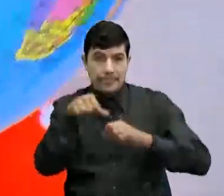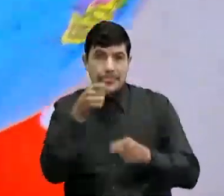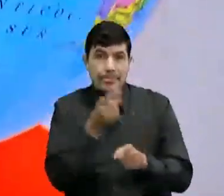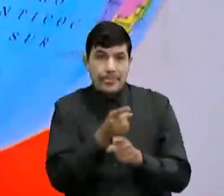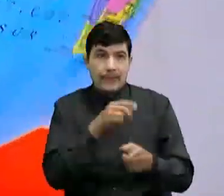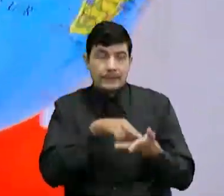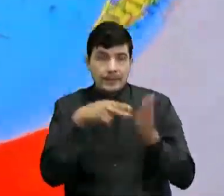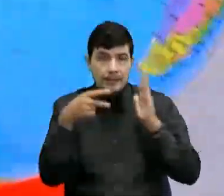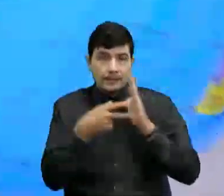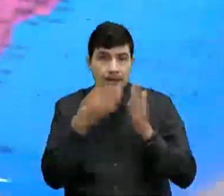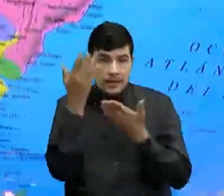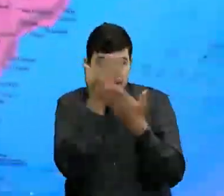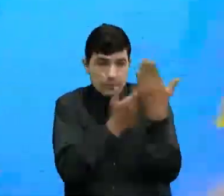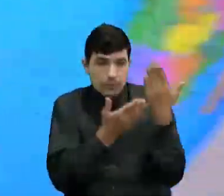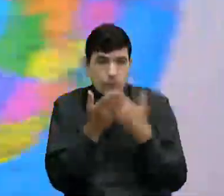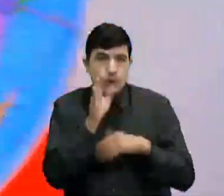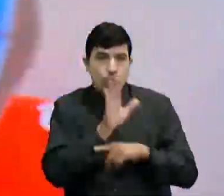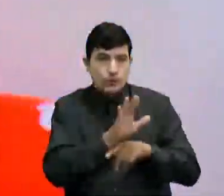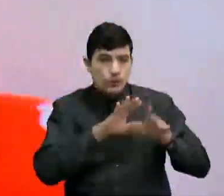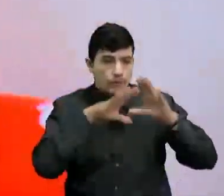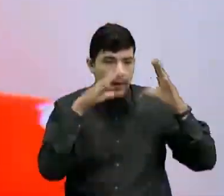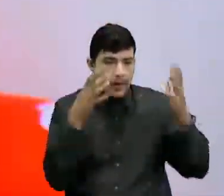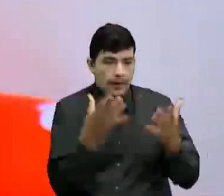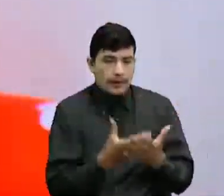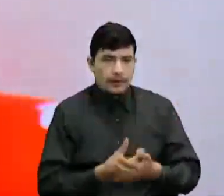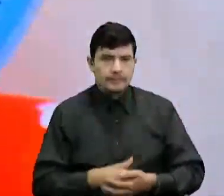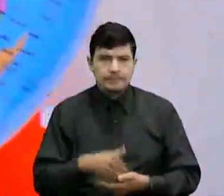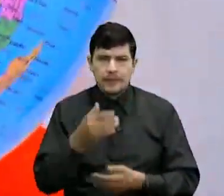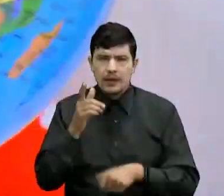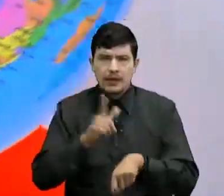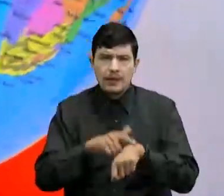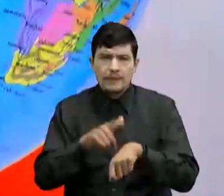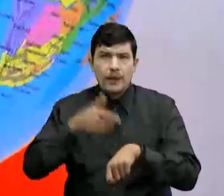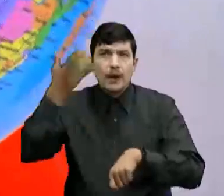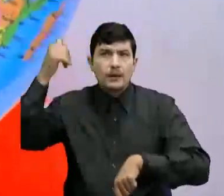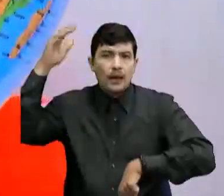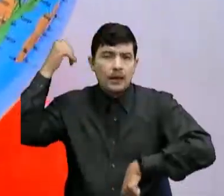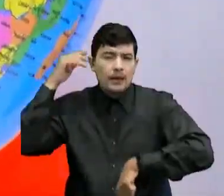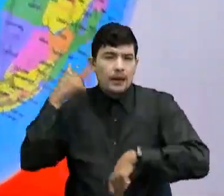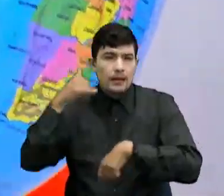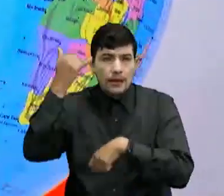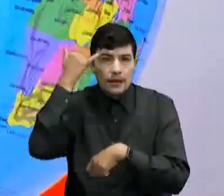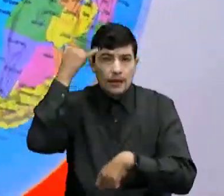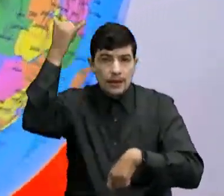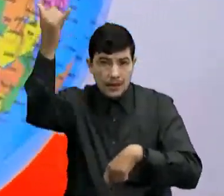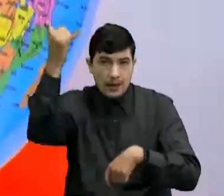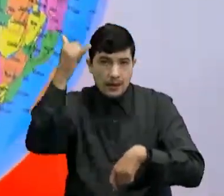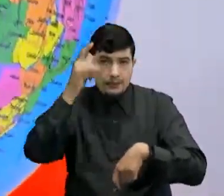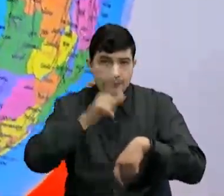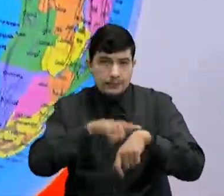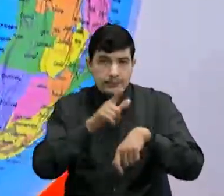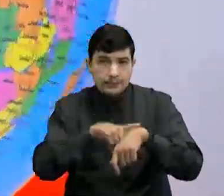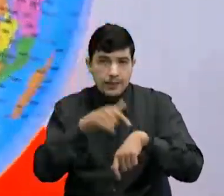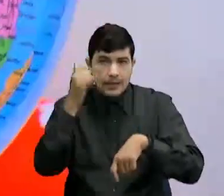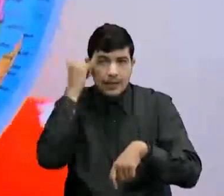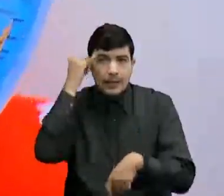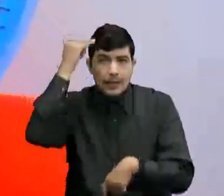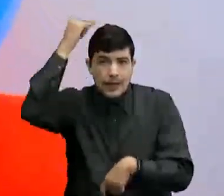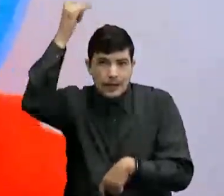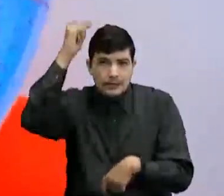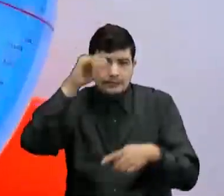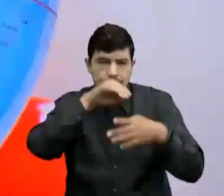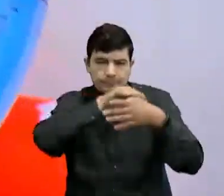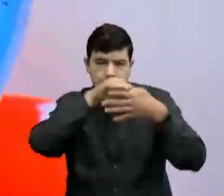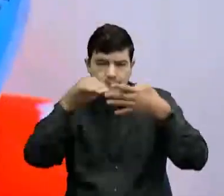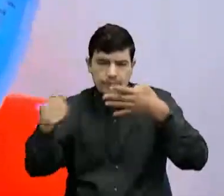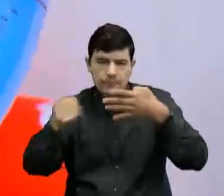Al estudio De nuestro planeta Entonces resulta Que desde tiempos inmemoriales Se inventaron Unas líneas imaginarias Que atraviesan